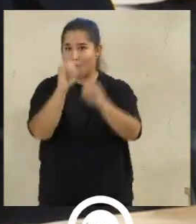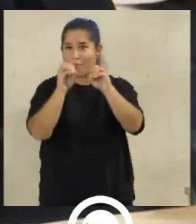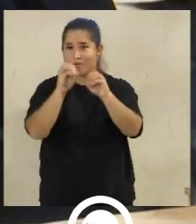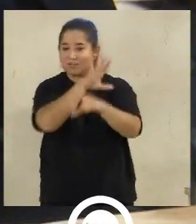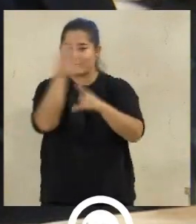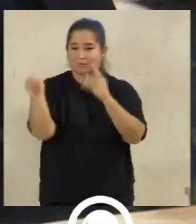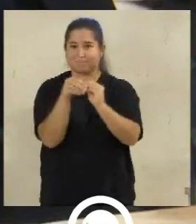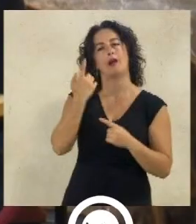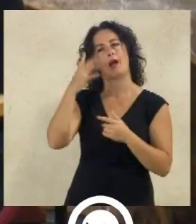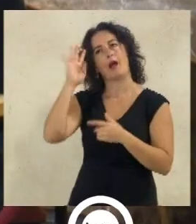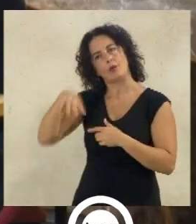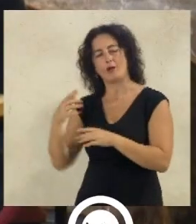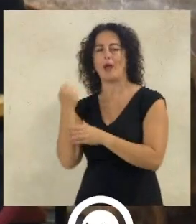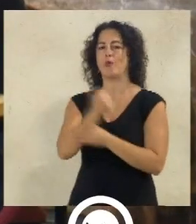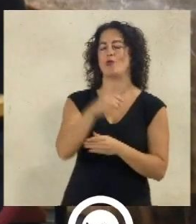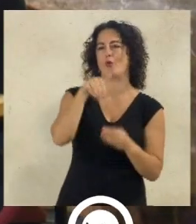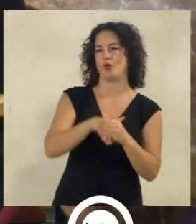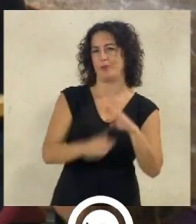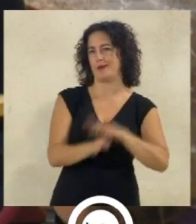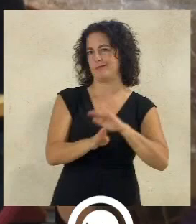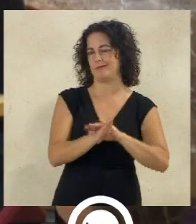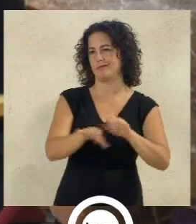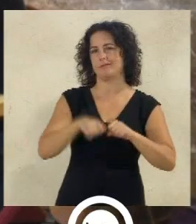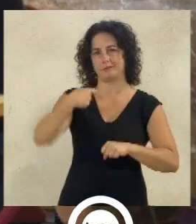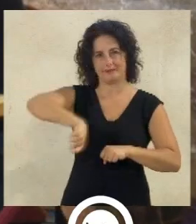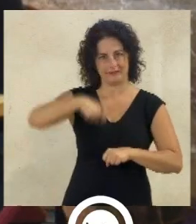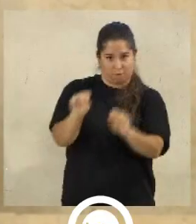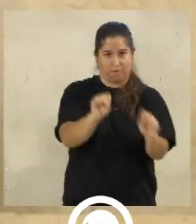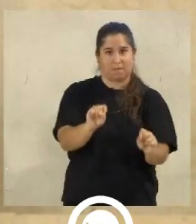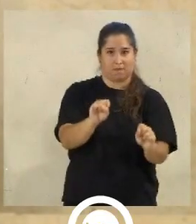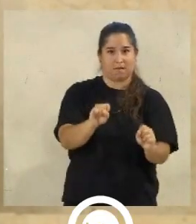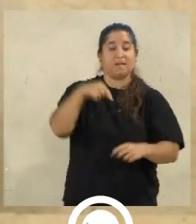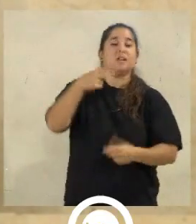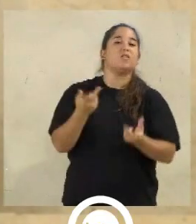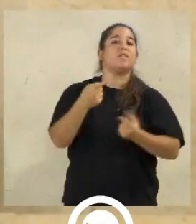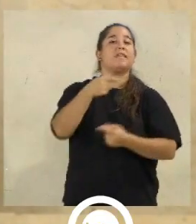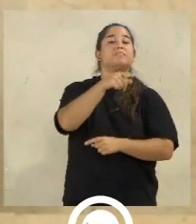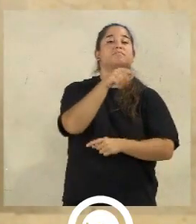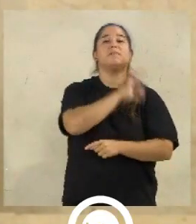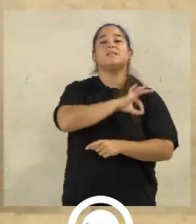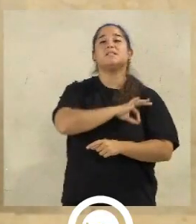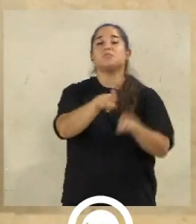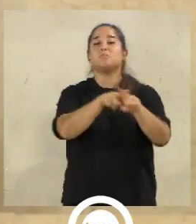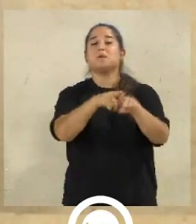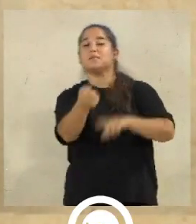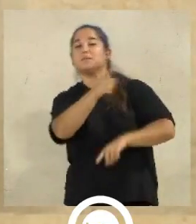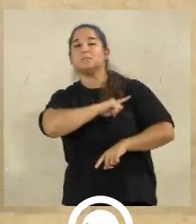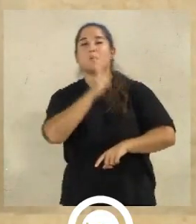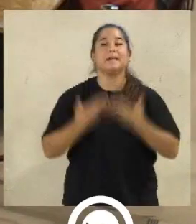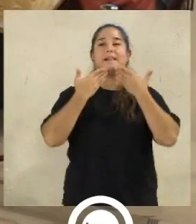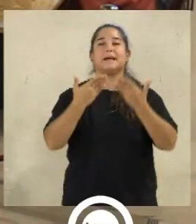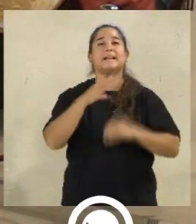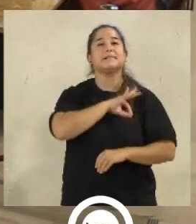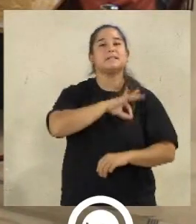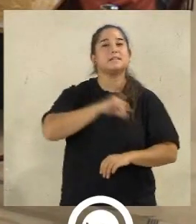los precios. La cuenta general municipal de 2023 ha sido aprobada por 15 votos a favor, 4 abstenciones